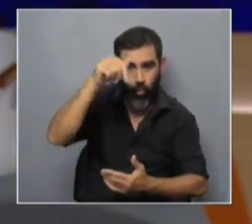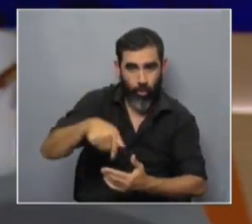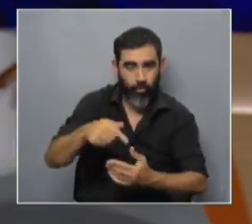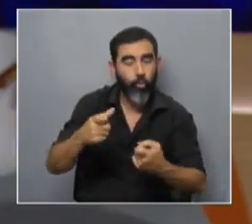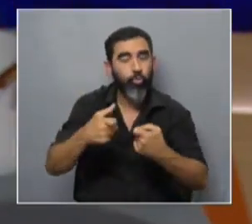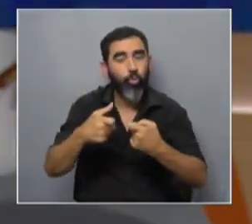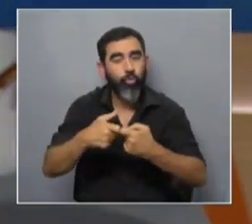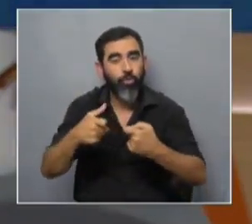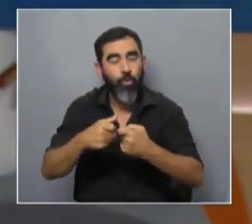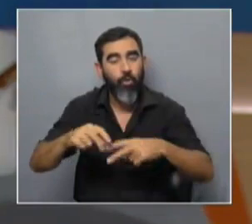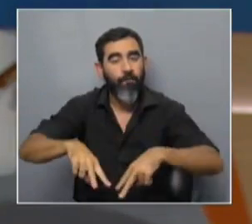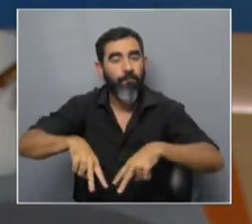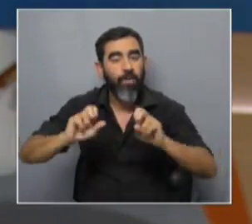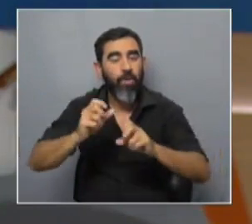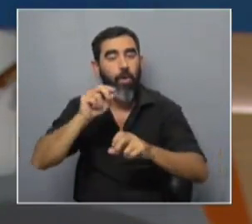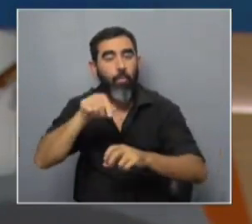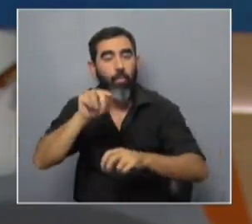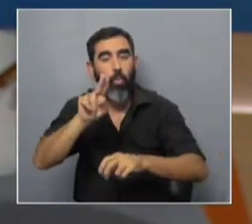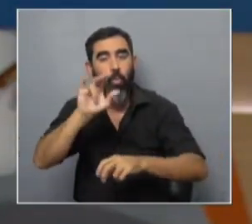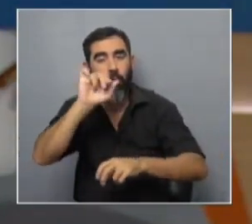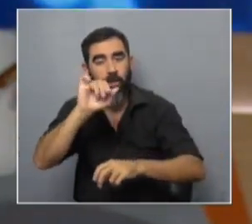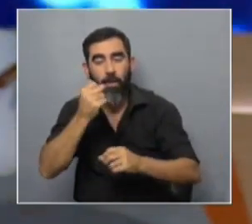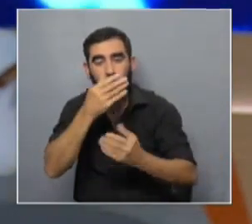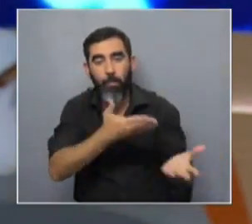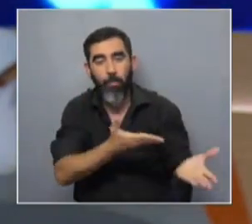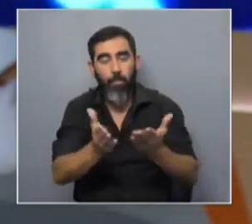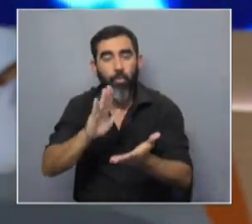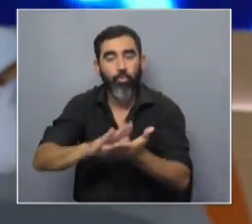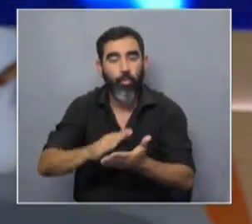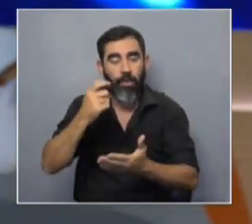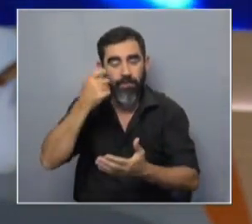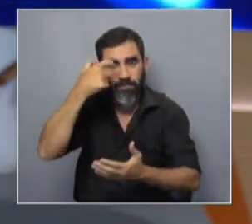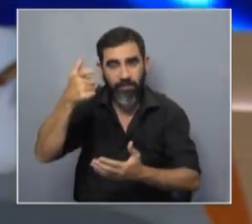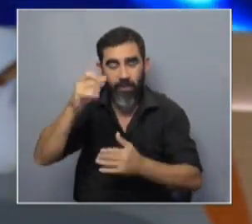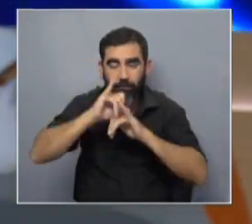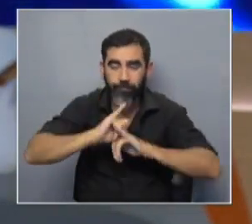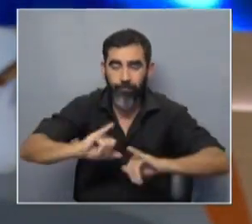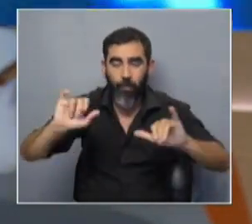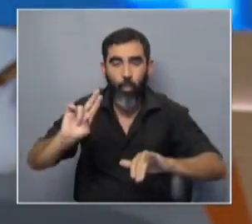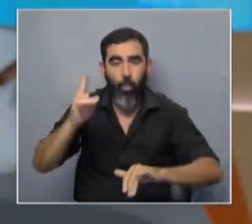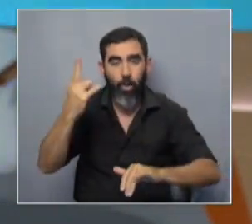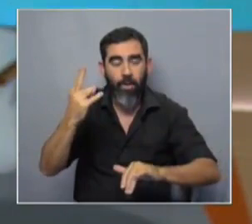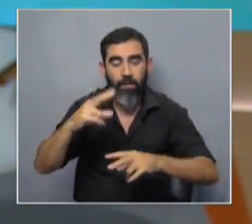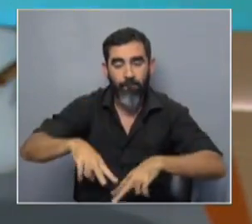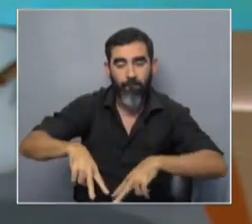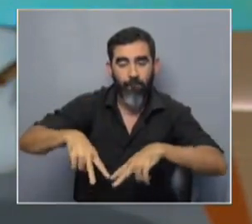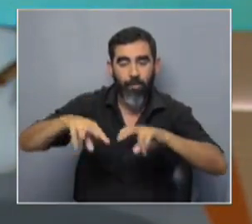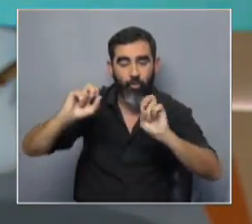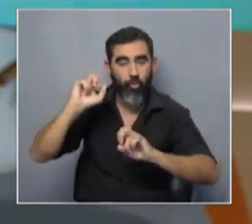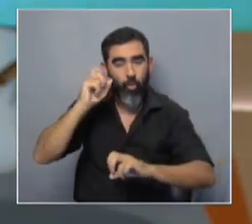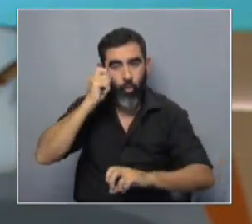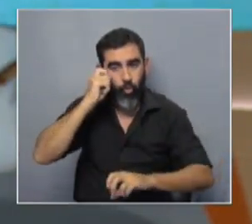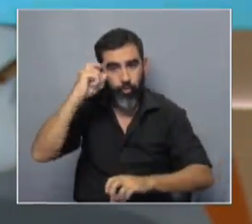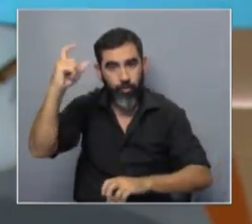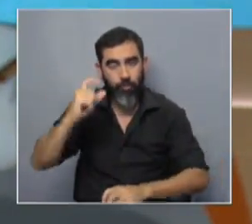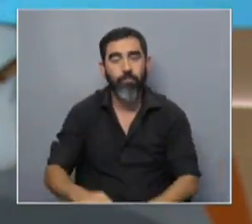agremiados en Investiga UI. Bienvenidas y bienvenidos a Sobre Ciencia, divulgando el Uruguay de la investigación y